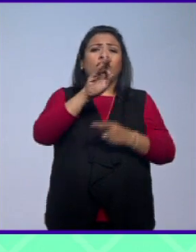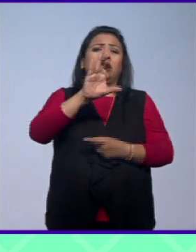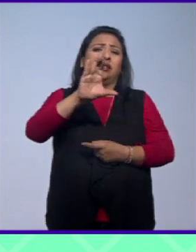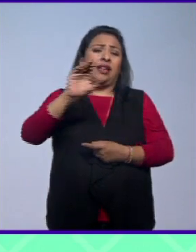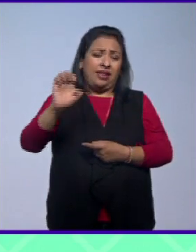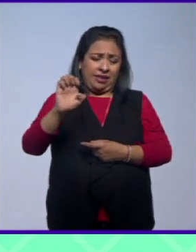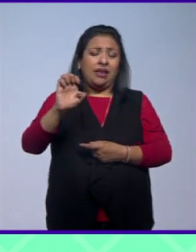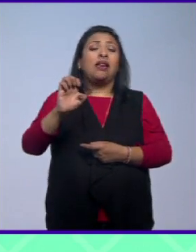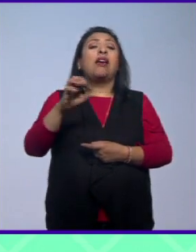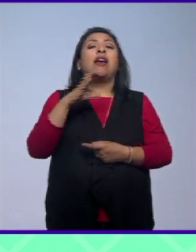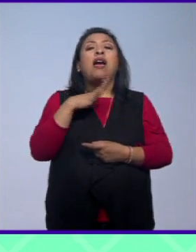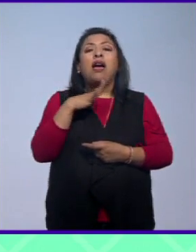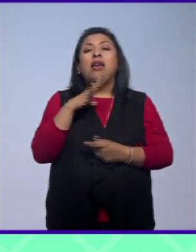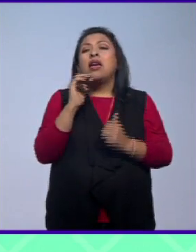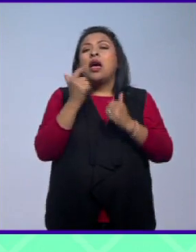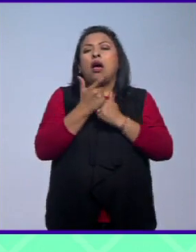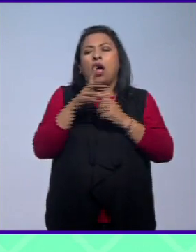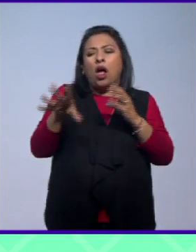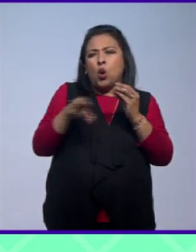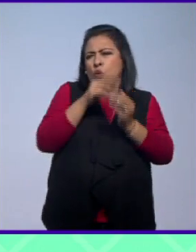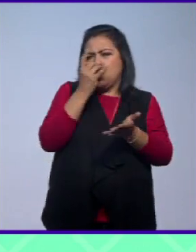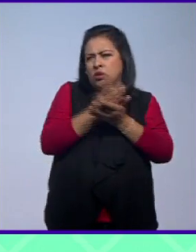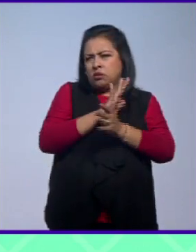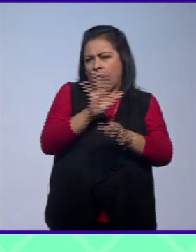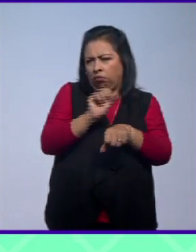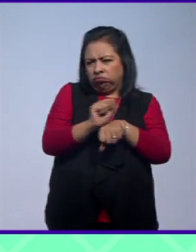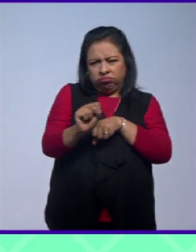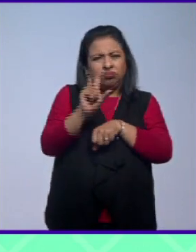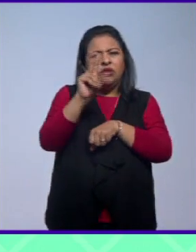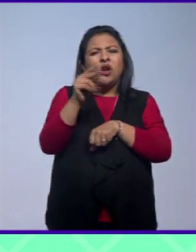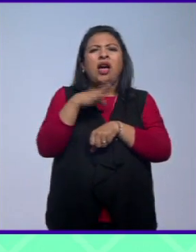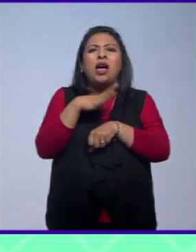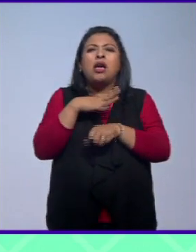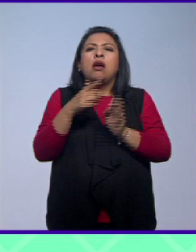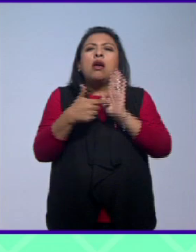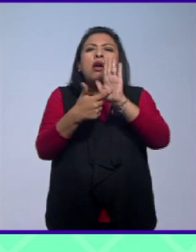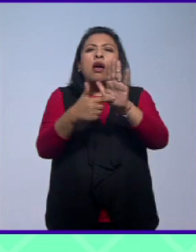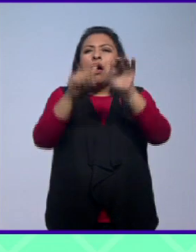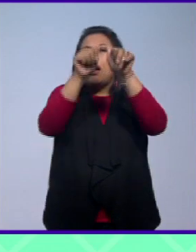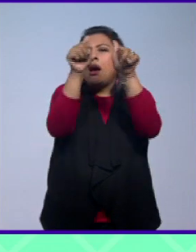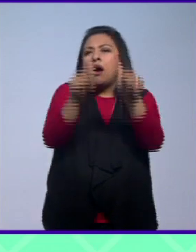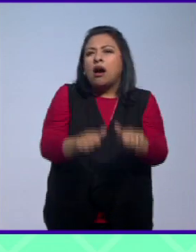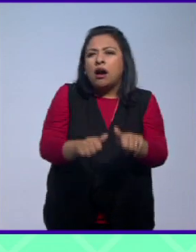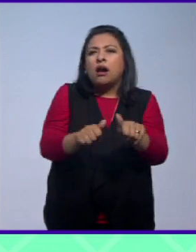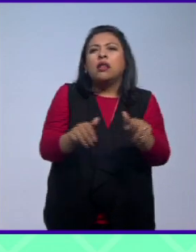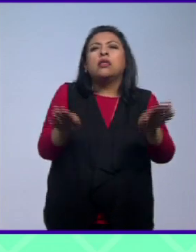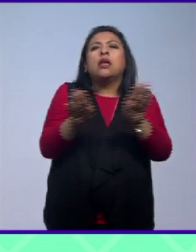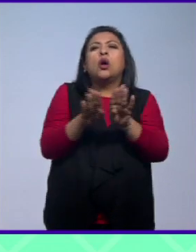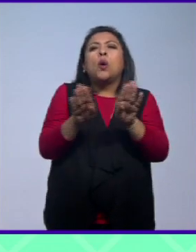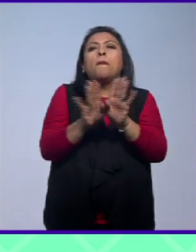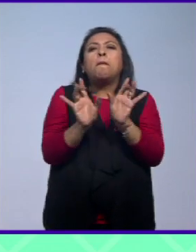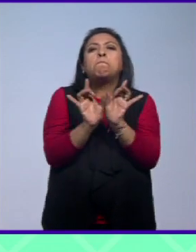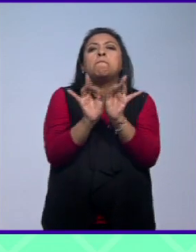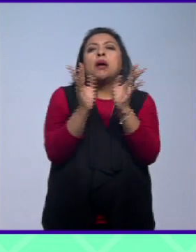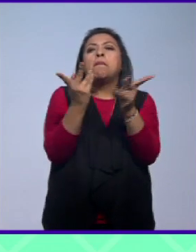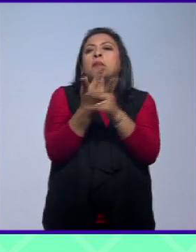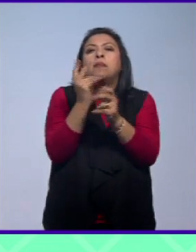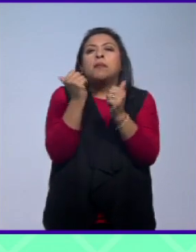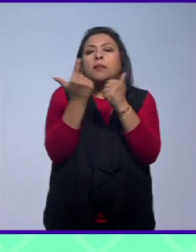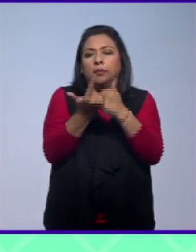Económica en algo más que un compendio se trata de una aproximación al arte como acontecimiento